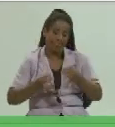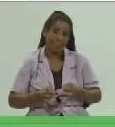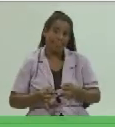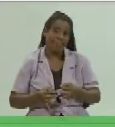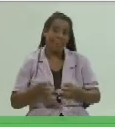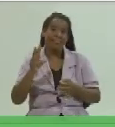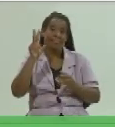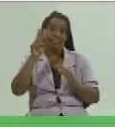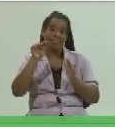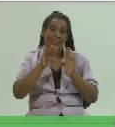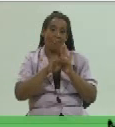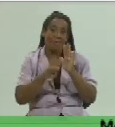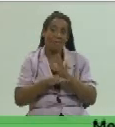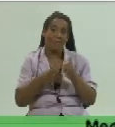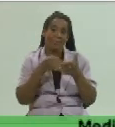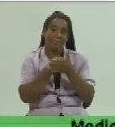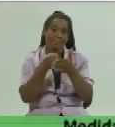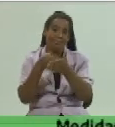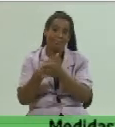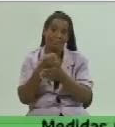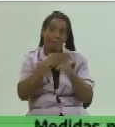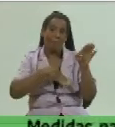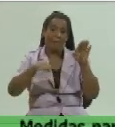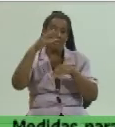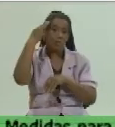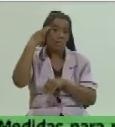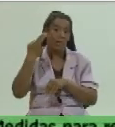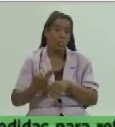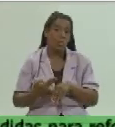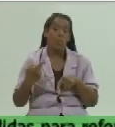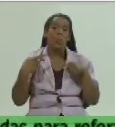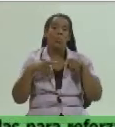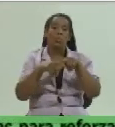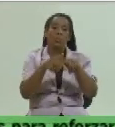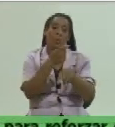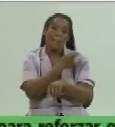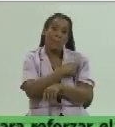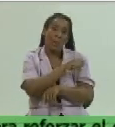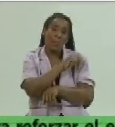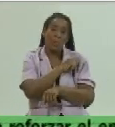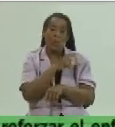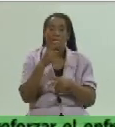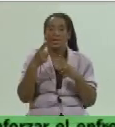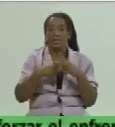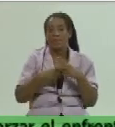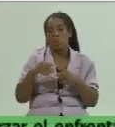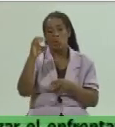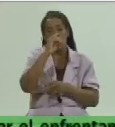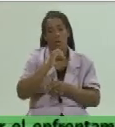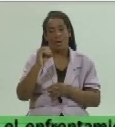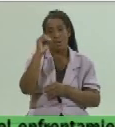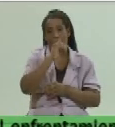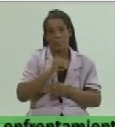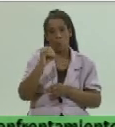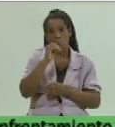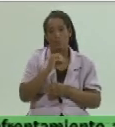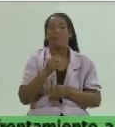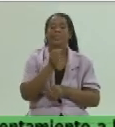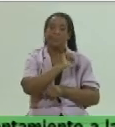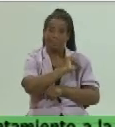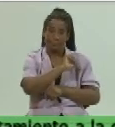medidas, de las acciones que está desarrollando el Ministerio de Salud Pública con nuestro pueblo y con los distintos organismos están logrando